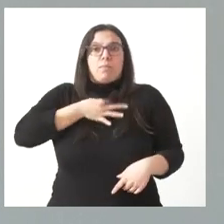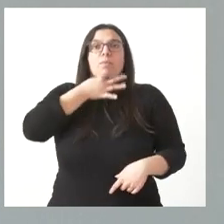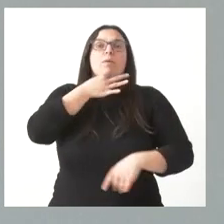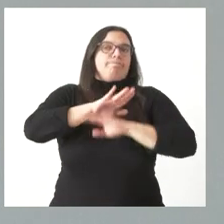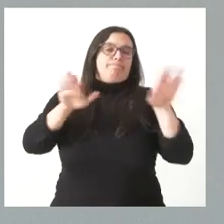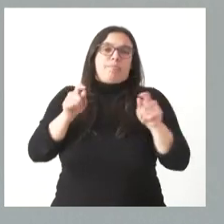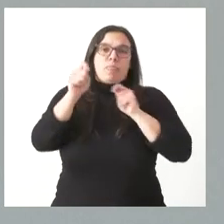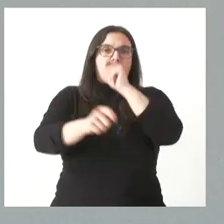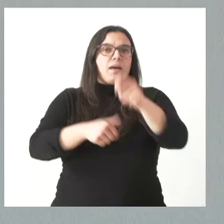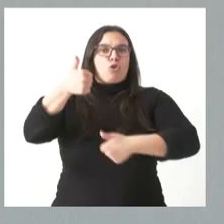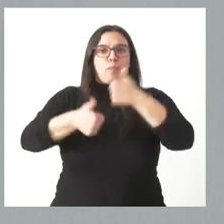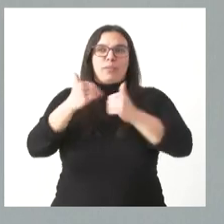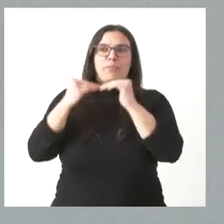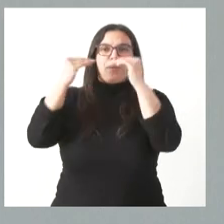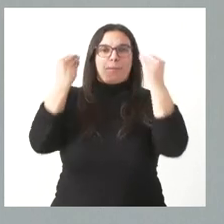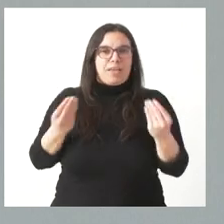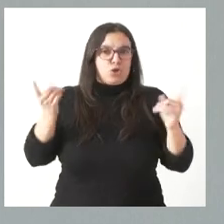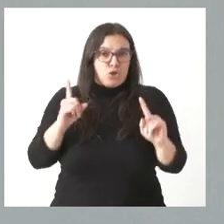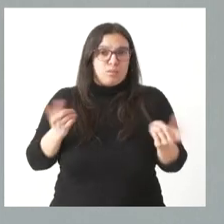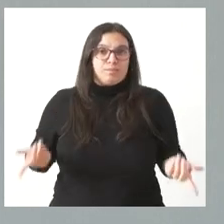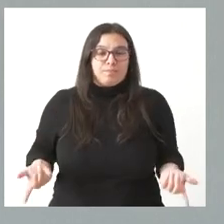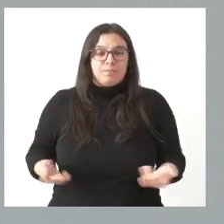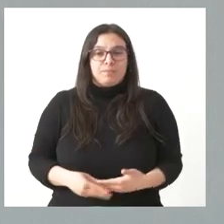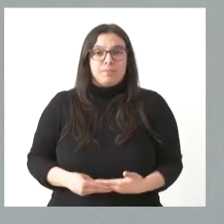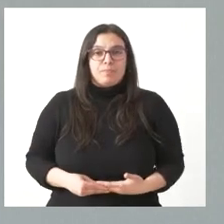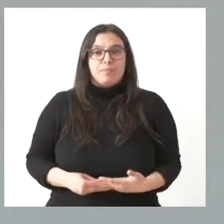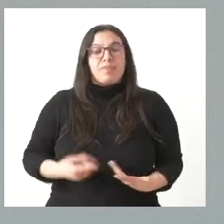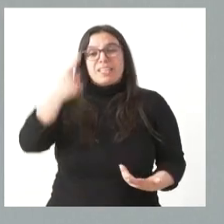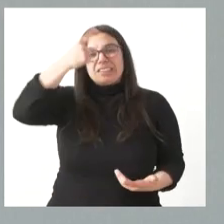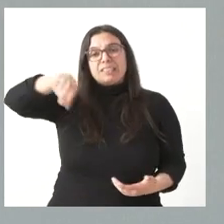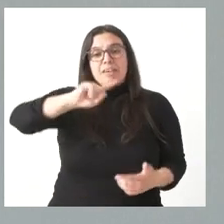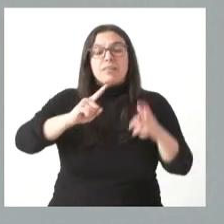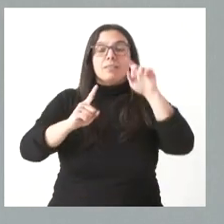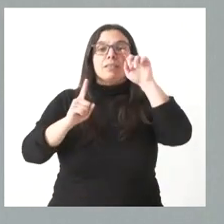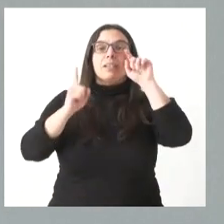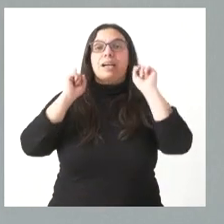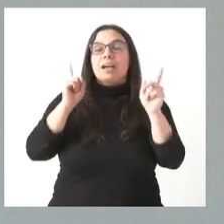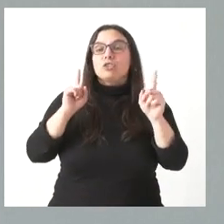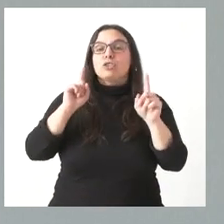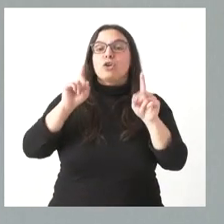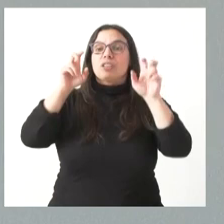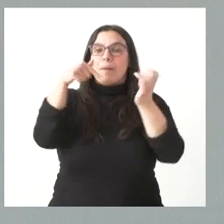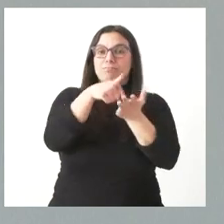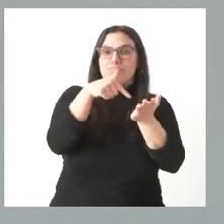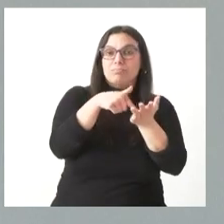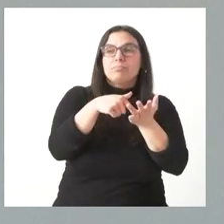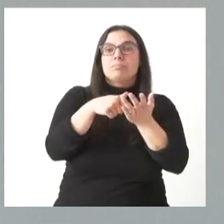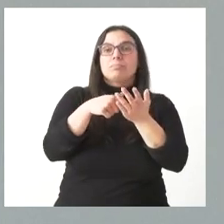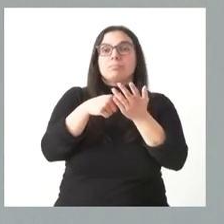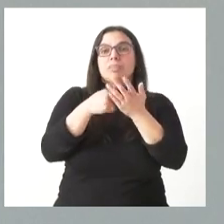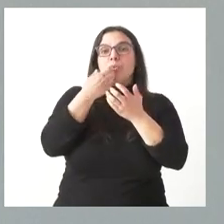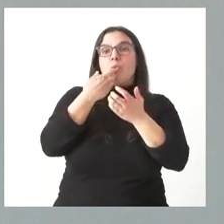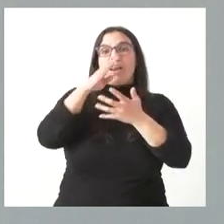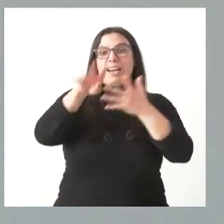condiciones adecuadas desde el punto de vista de la competitividad. Saben ustedes que en el caso de la competitividad fiscal y en los rankings internacionales,